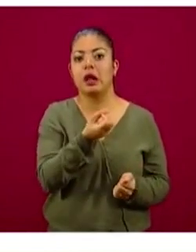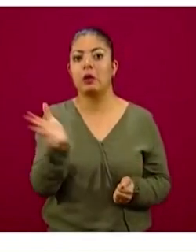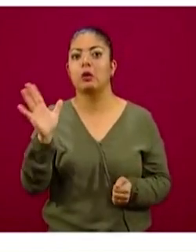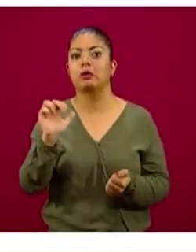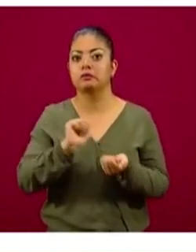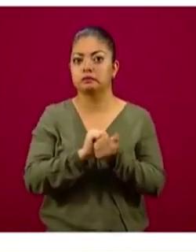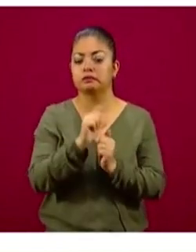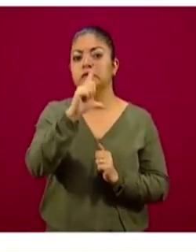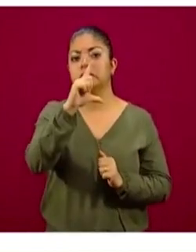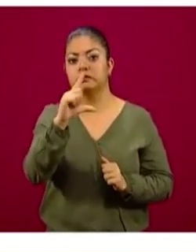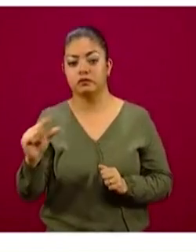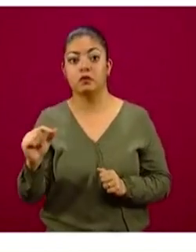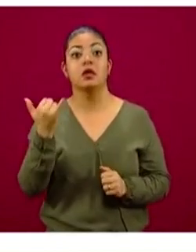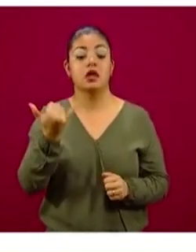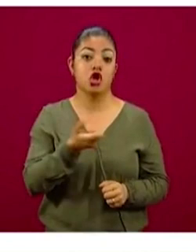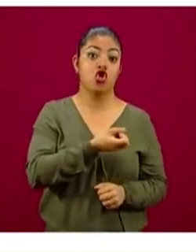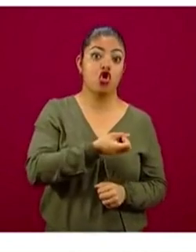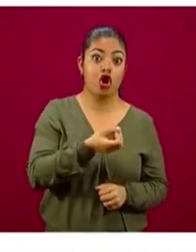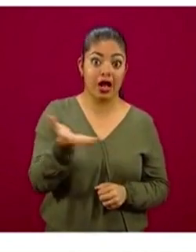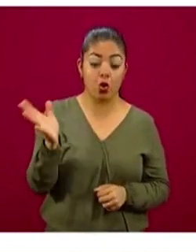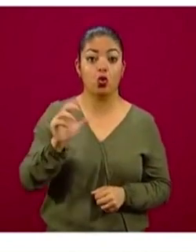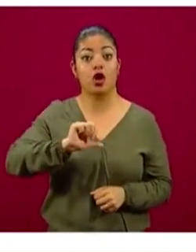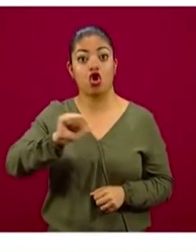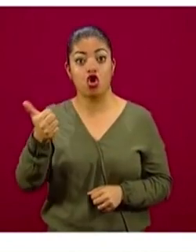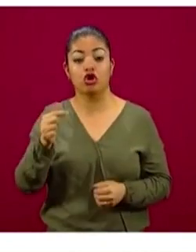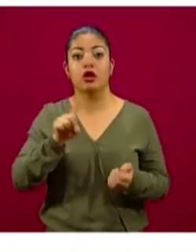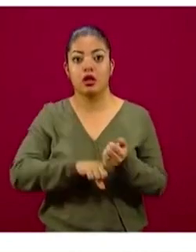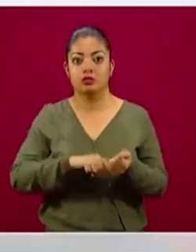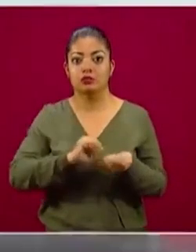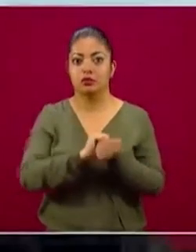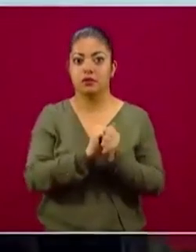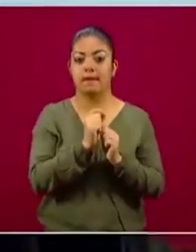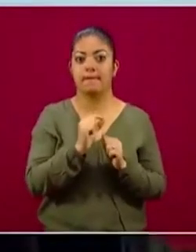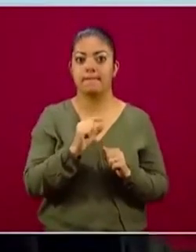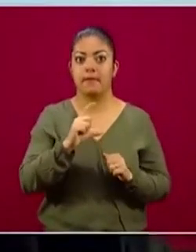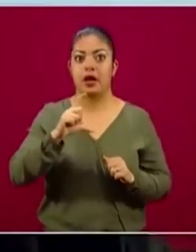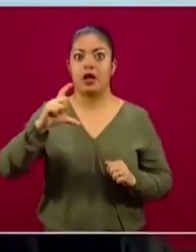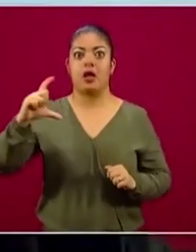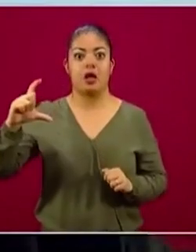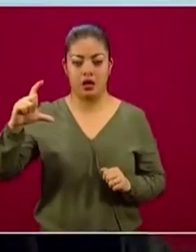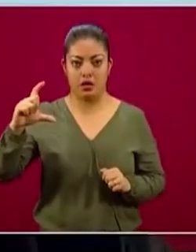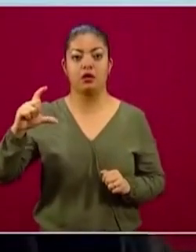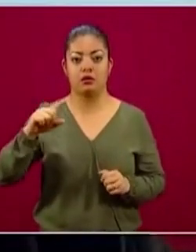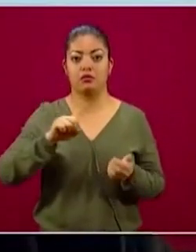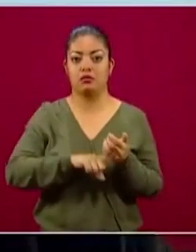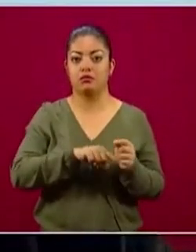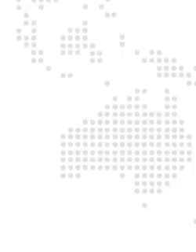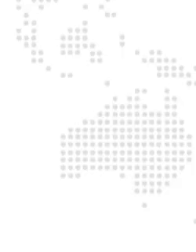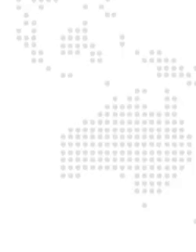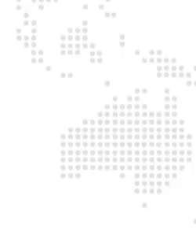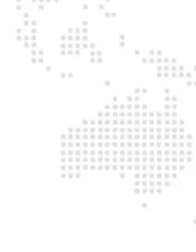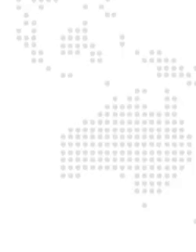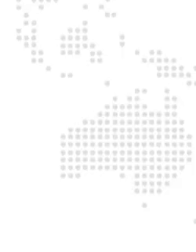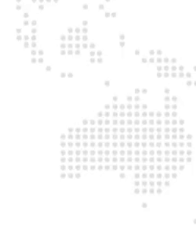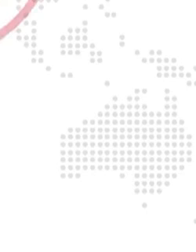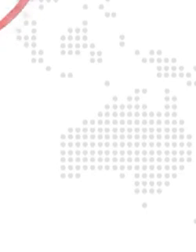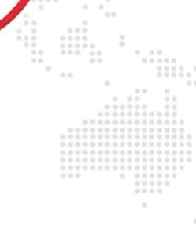y otras más están aumentando el número de casos y lo irán haciendo en distintos calendarios.